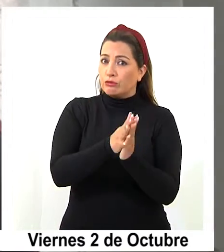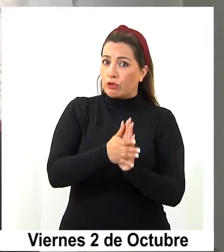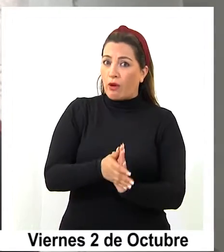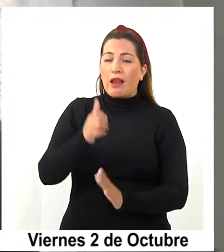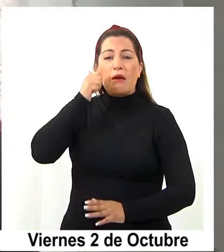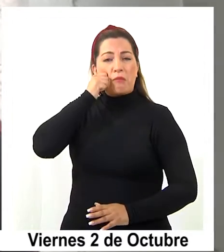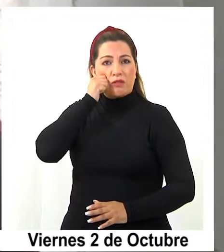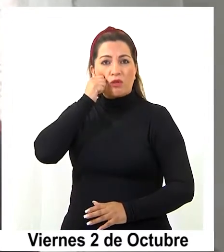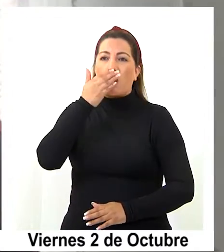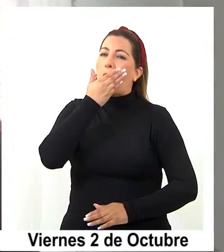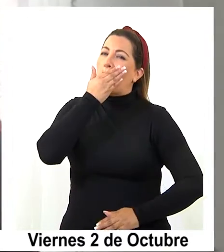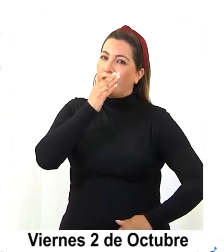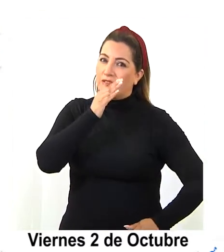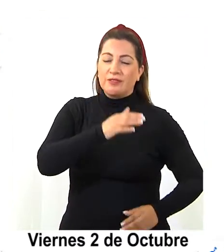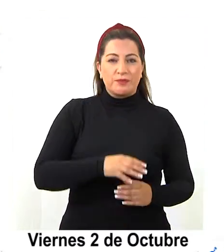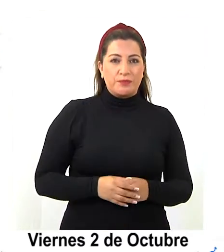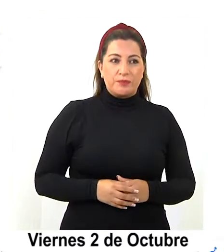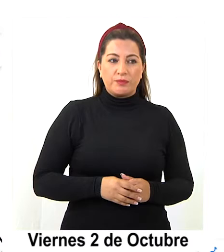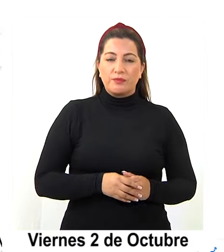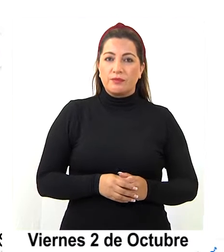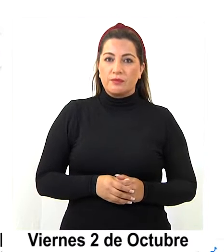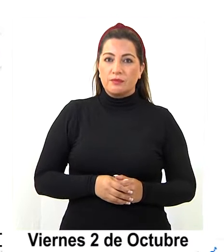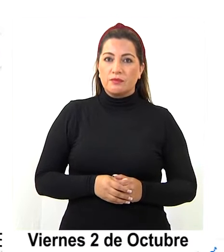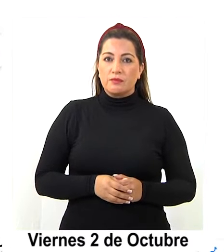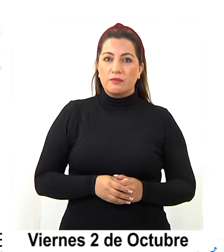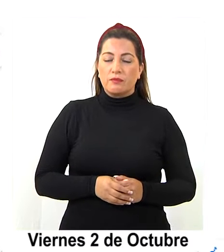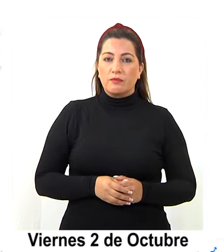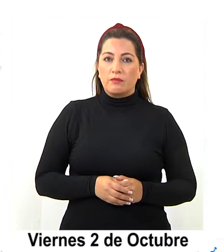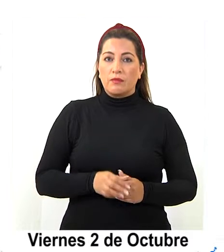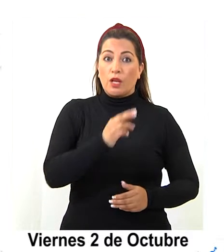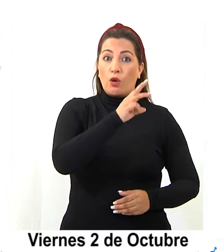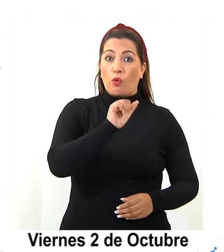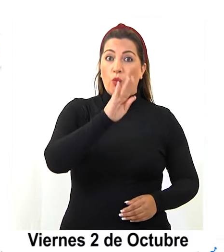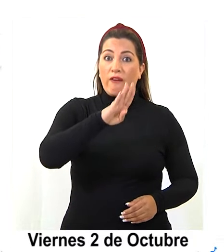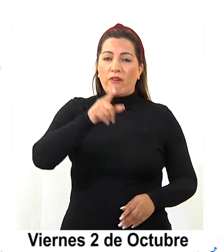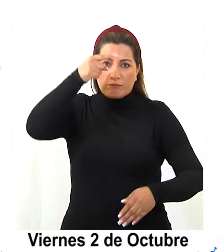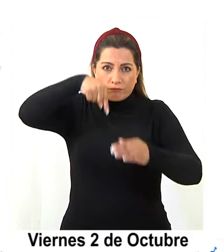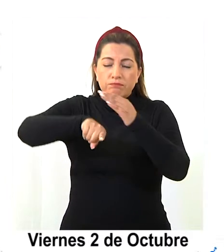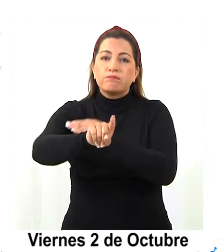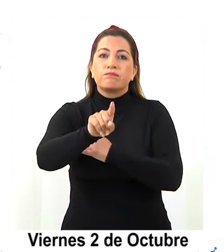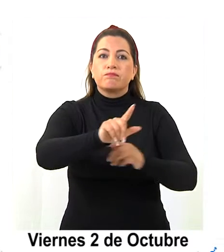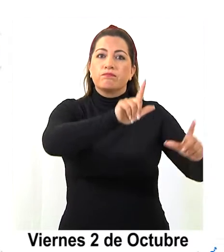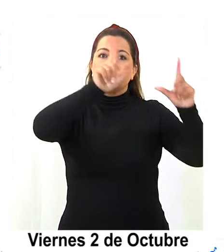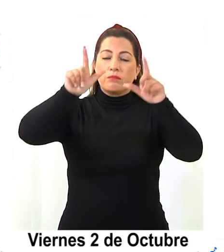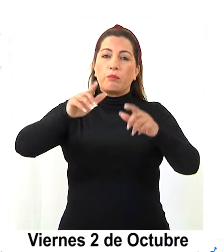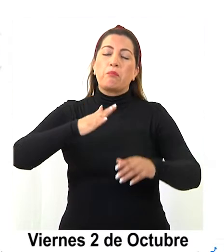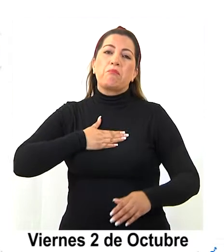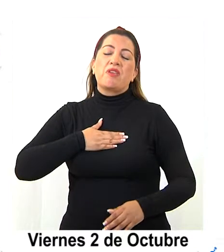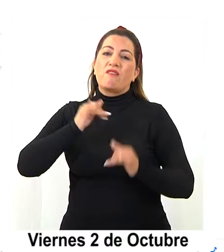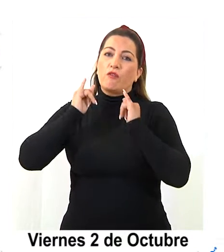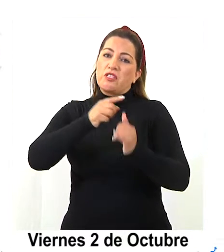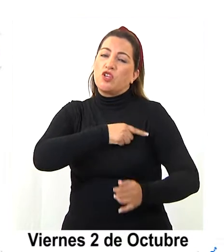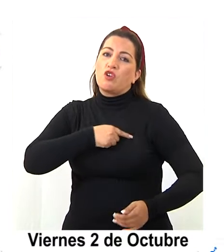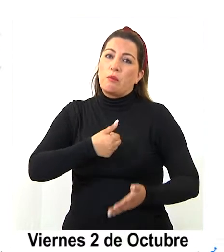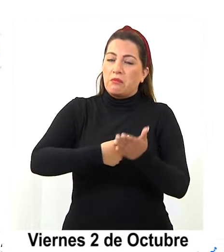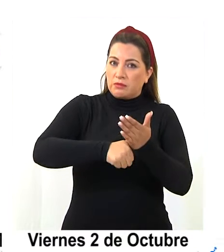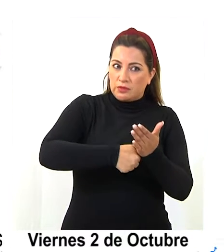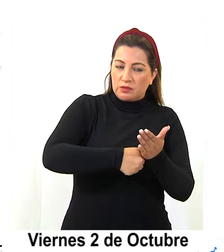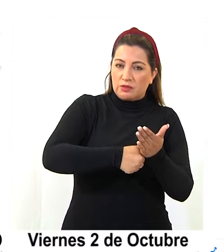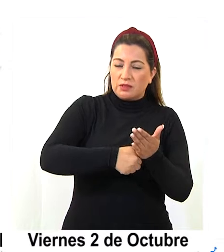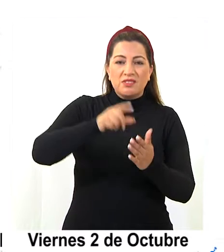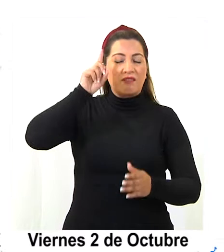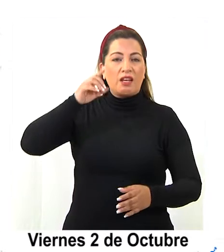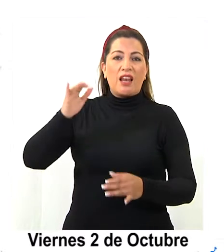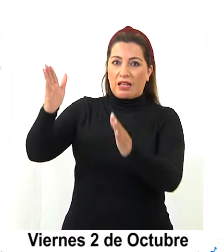humanos son mejor utilizados. Al momento de entrar a la página web, deberá ingresar sus datos básicos y elegir cómo